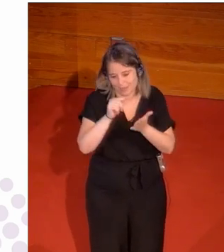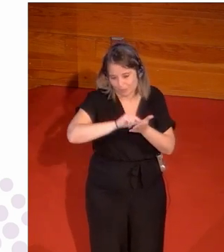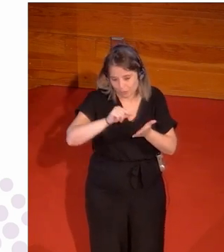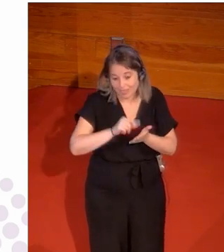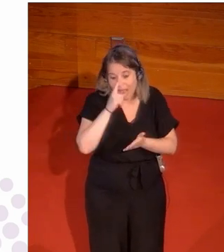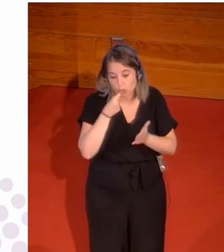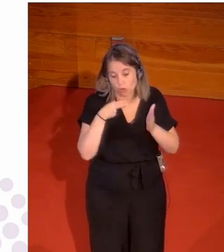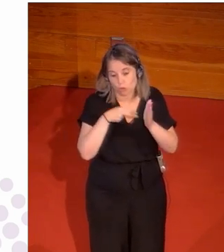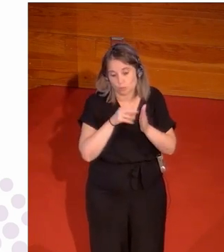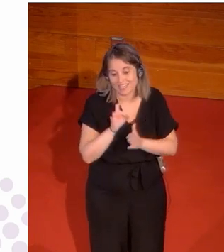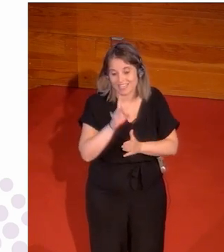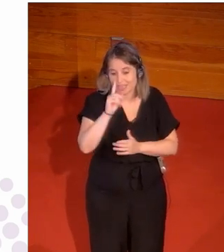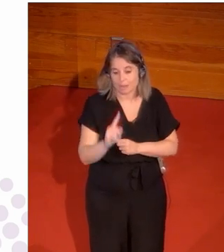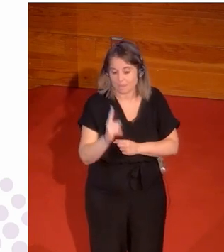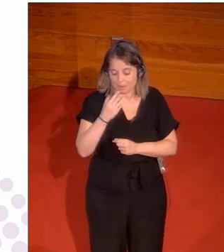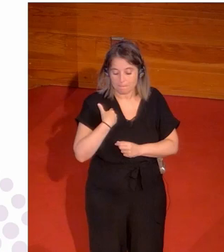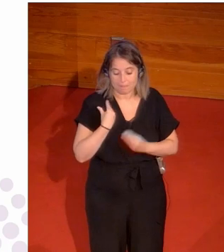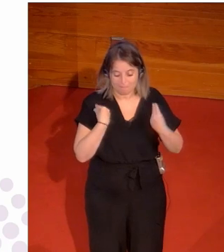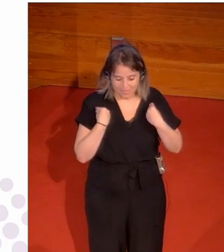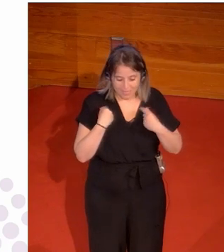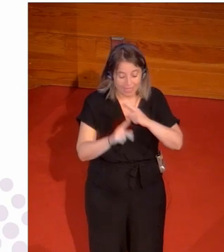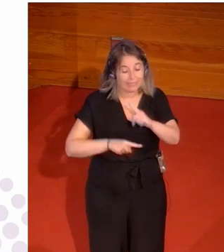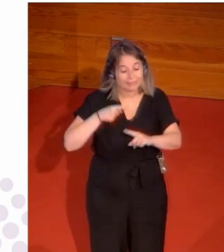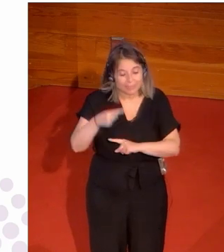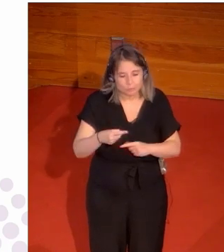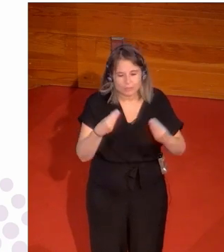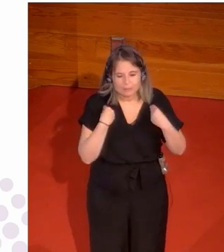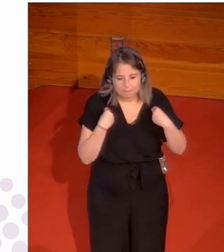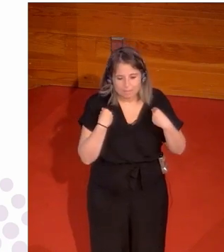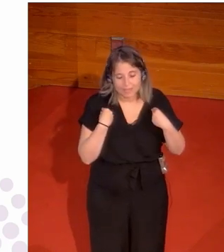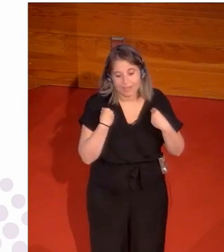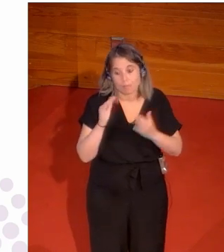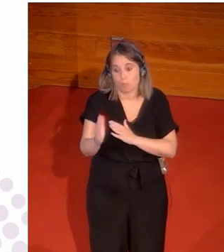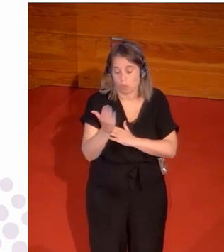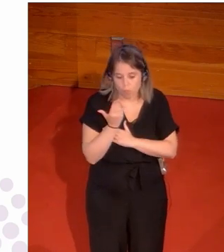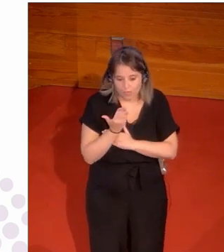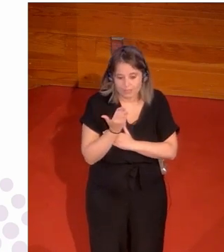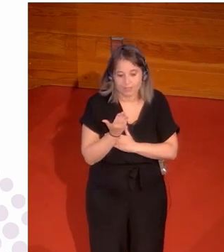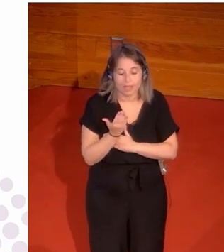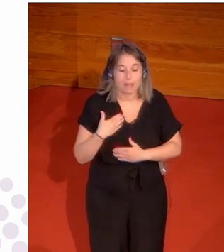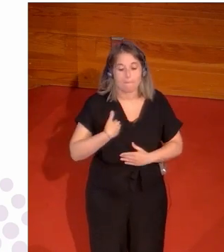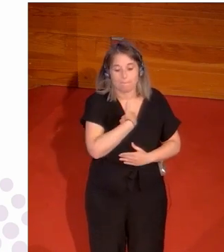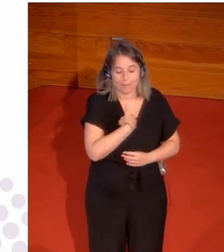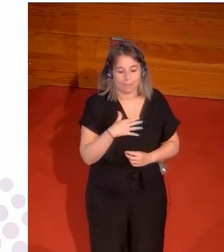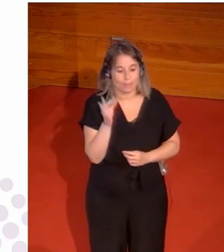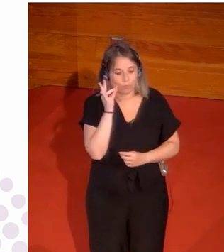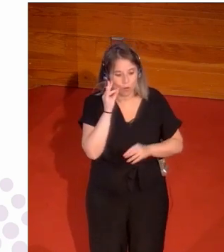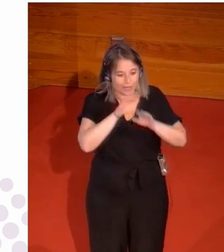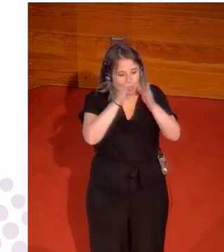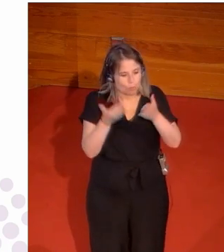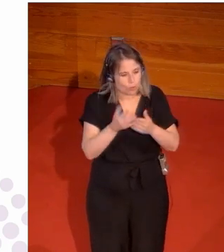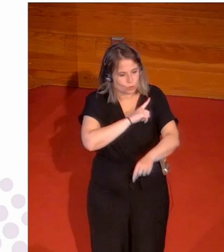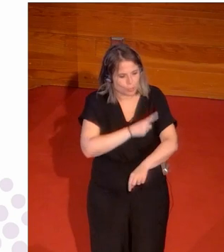de ellos en el 2015, que fue mi autobiografía, pero el siguiente fue uno que me propuso la editorial Santillana, que se llama El papel de la mujer en el mundo del deporte, porque